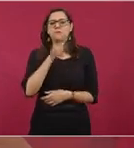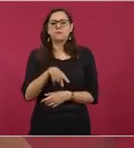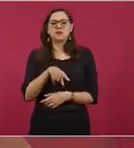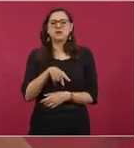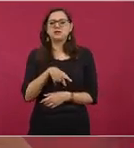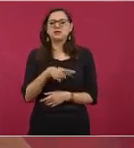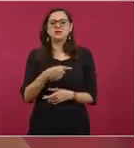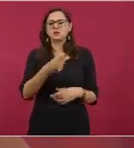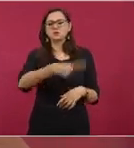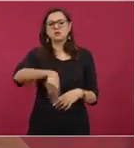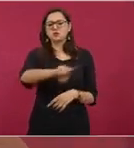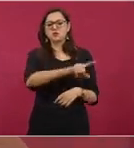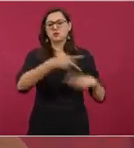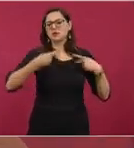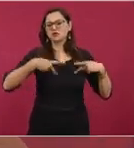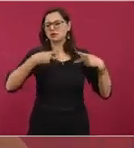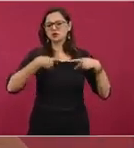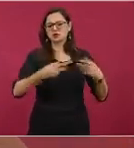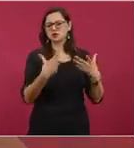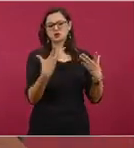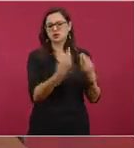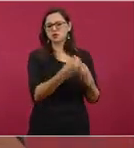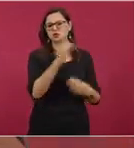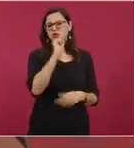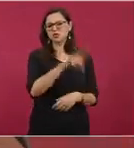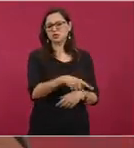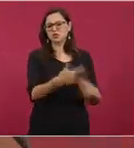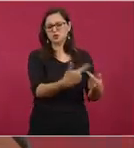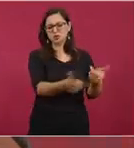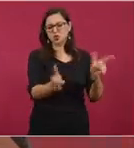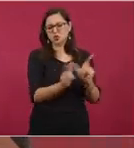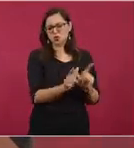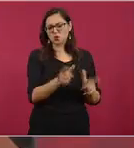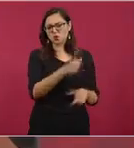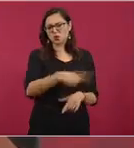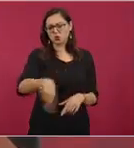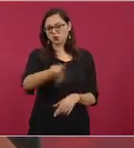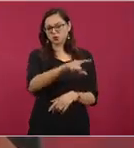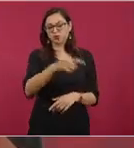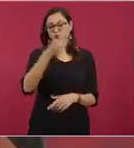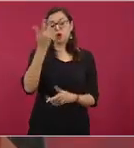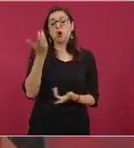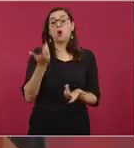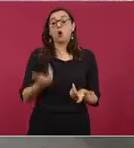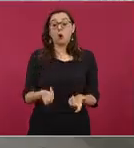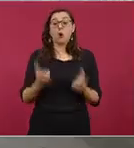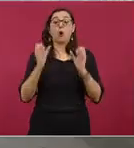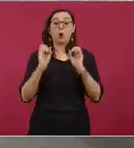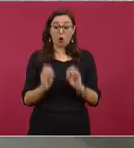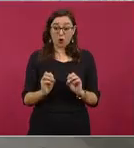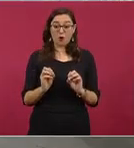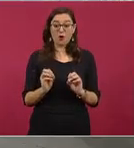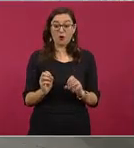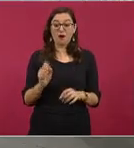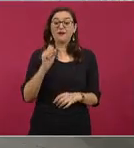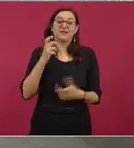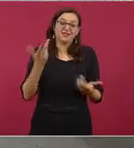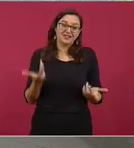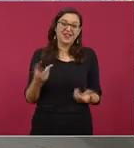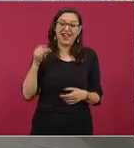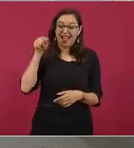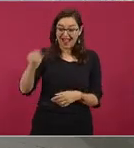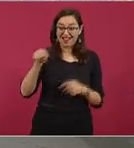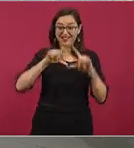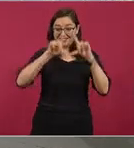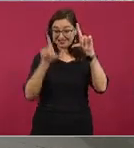sienten afectados de la Riviera Maya, que han destruido el medio